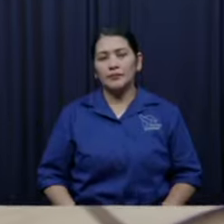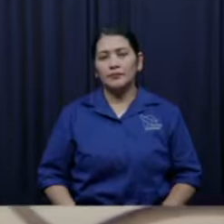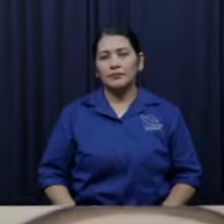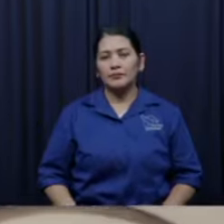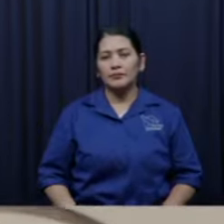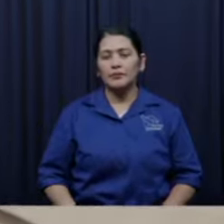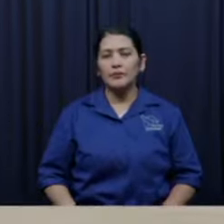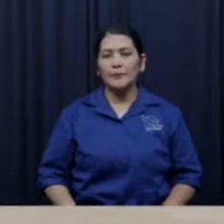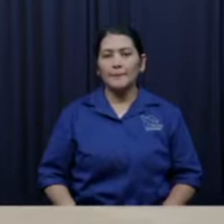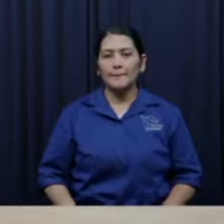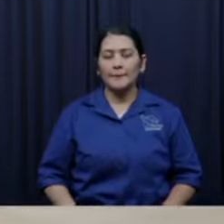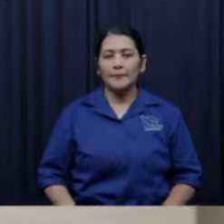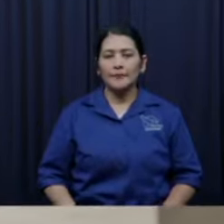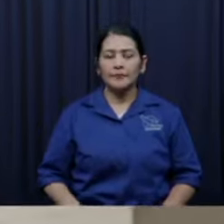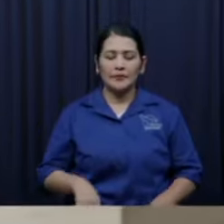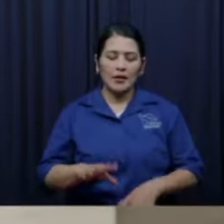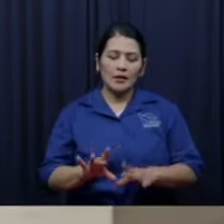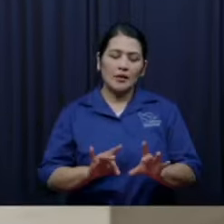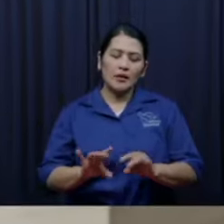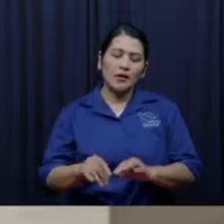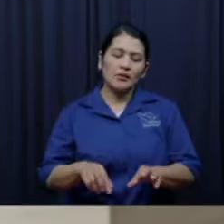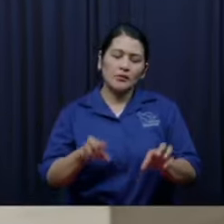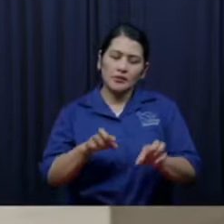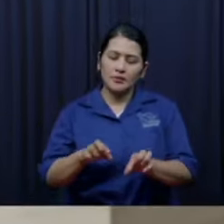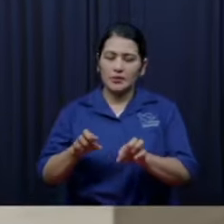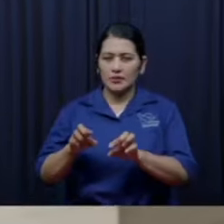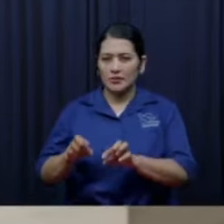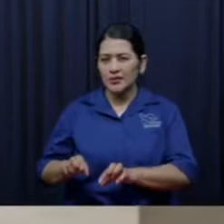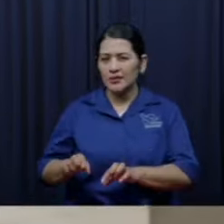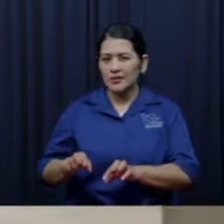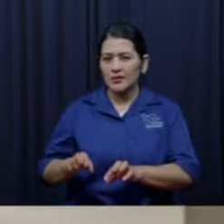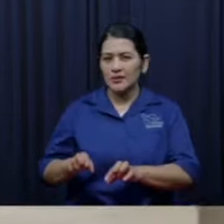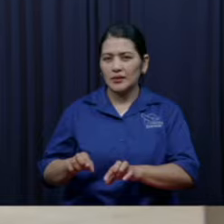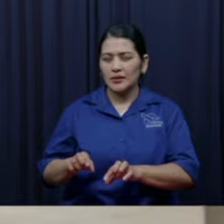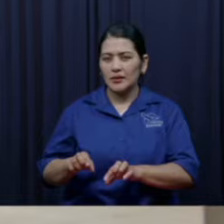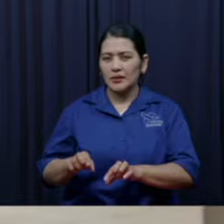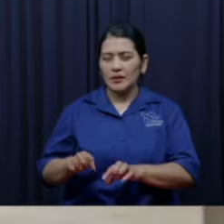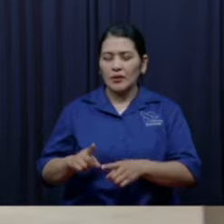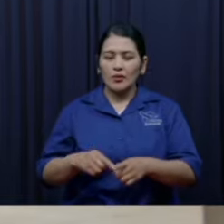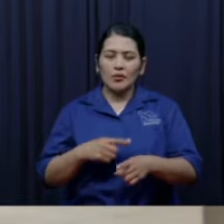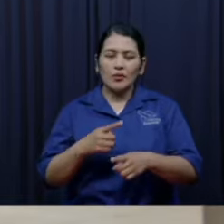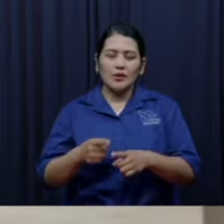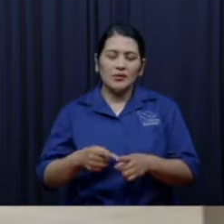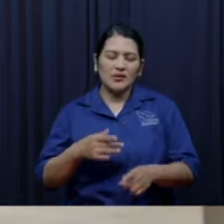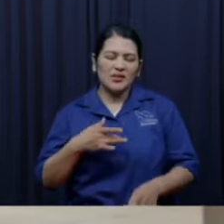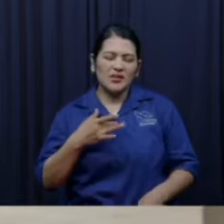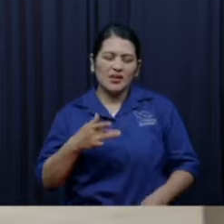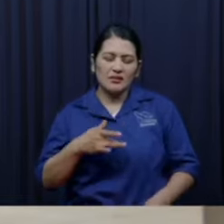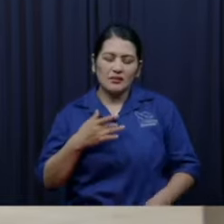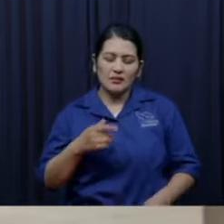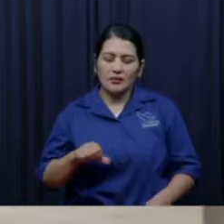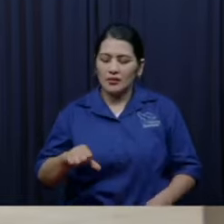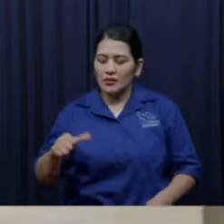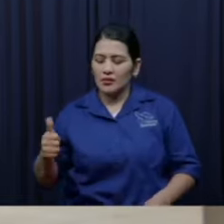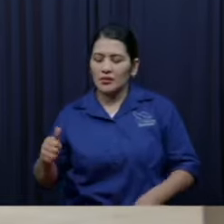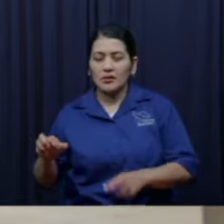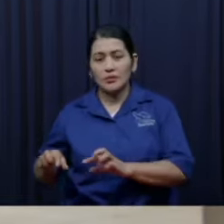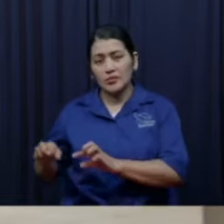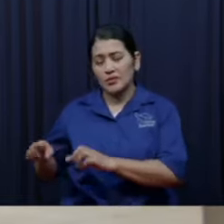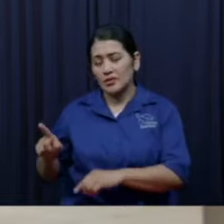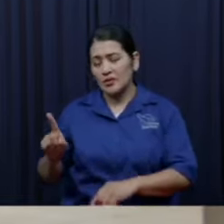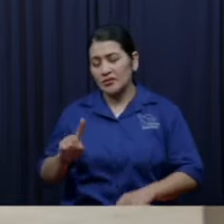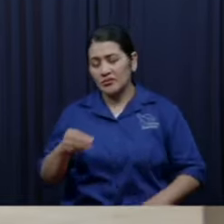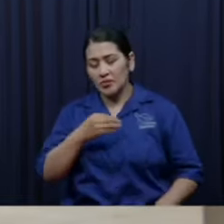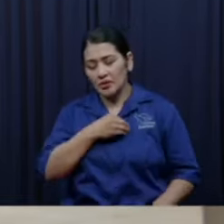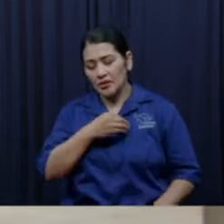muy ofendida hermano muy herida muy lastimada como así dicen siempre entonces yo no mucho le creía y